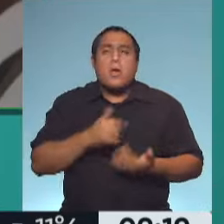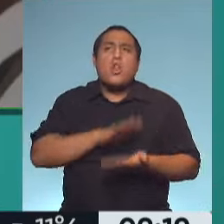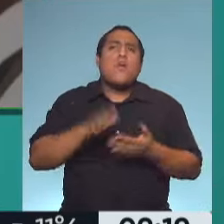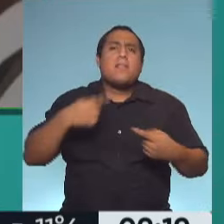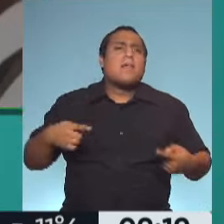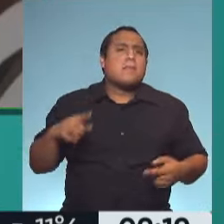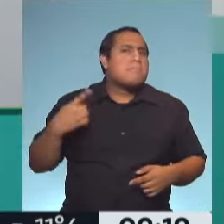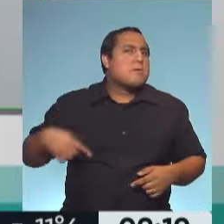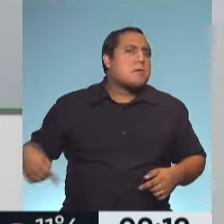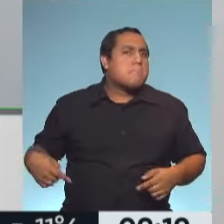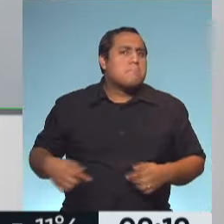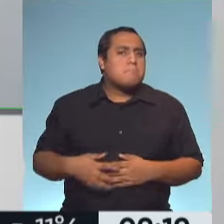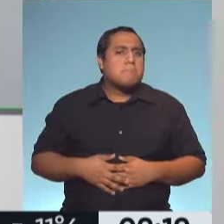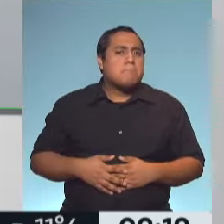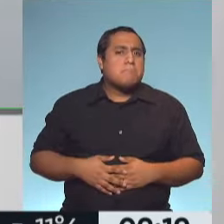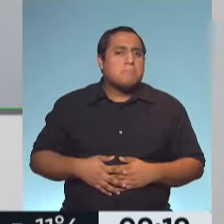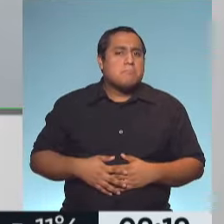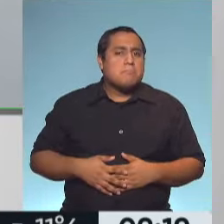hay al respecto? Sí,